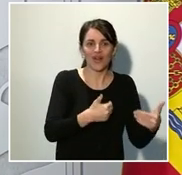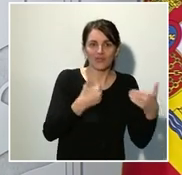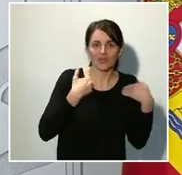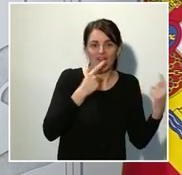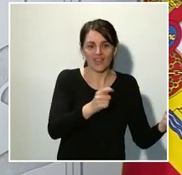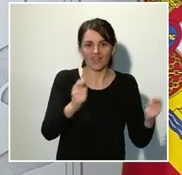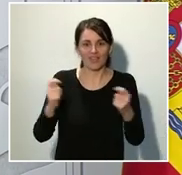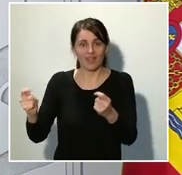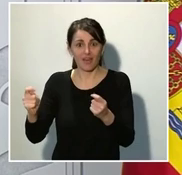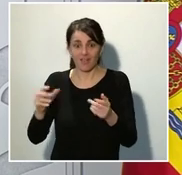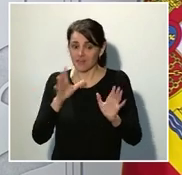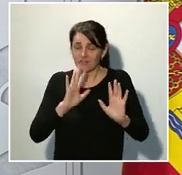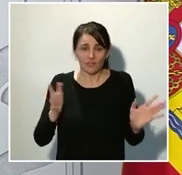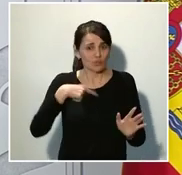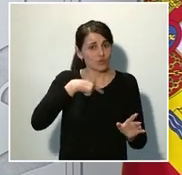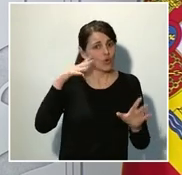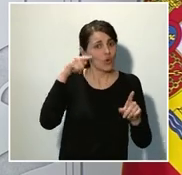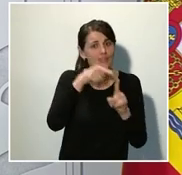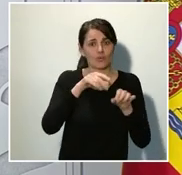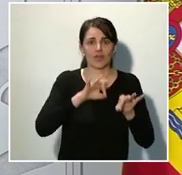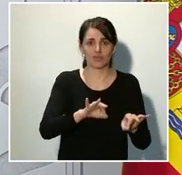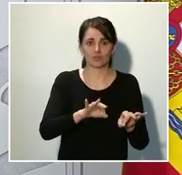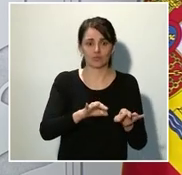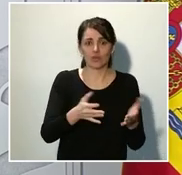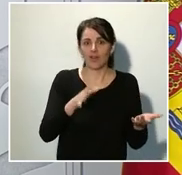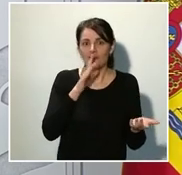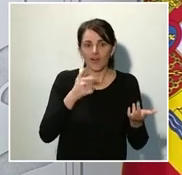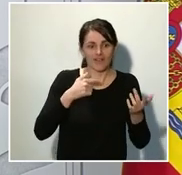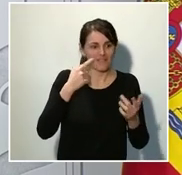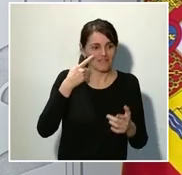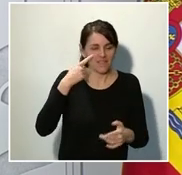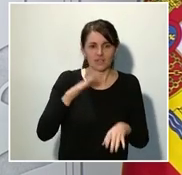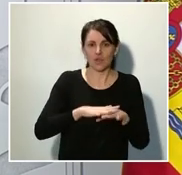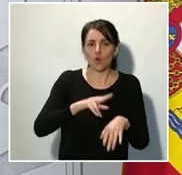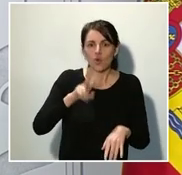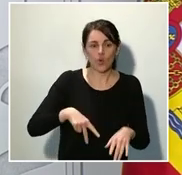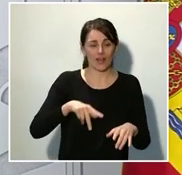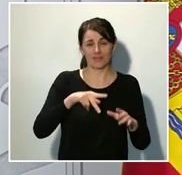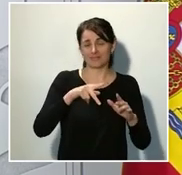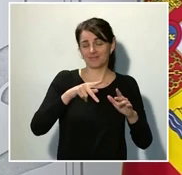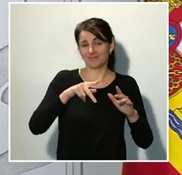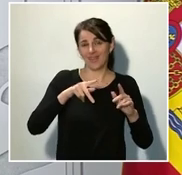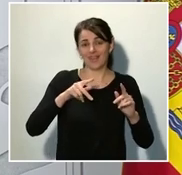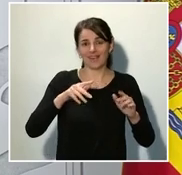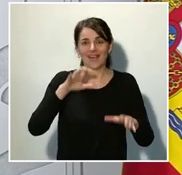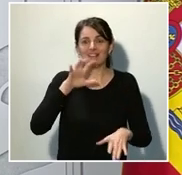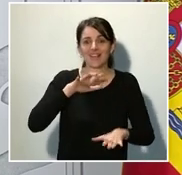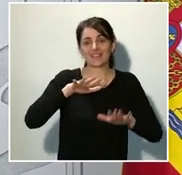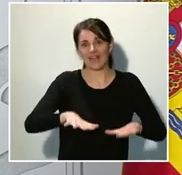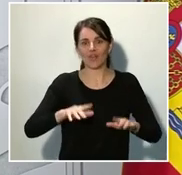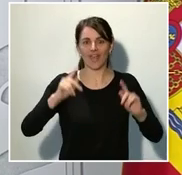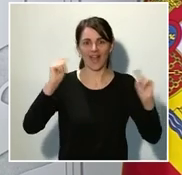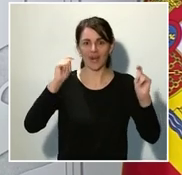de un instrumento que nunca se había usado en democracia, como es el decreto del estado de alarma. Nosotros hemos mandado hoy mismo a Madrid